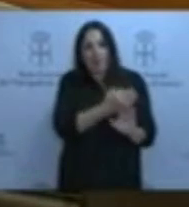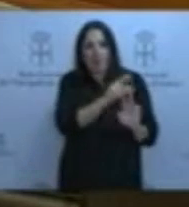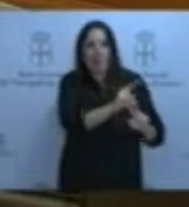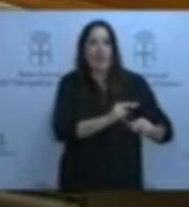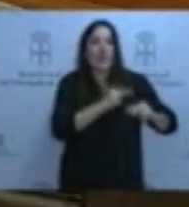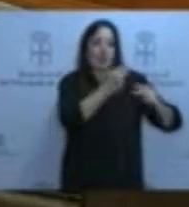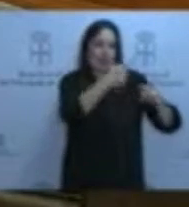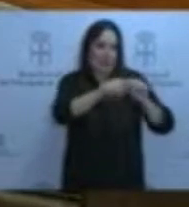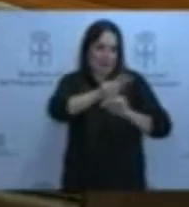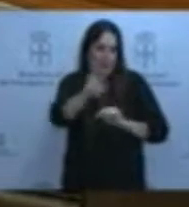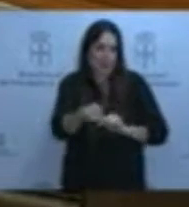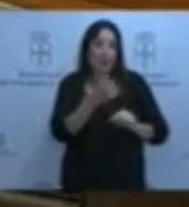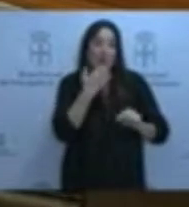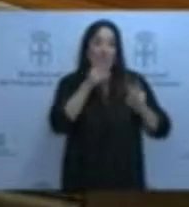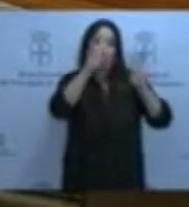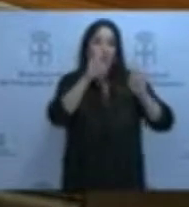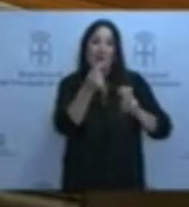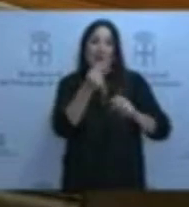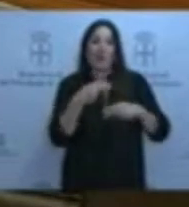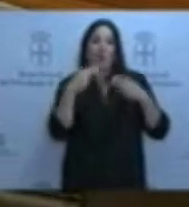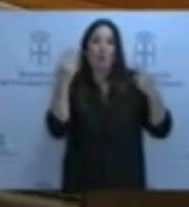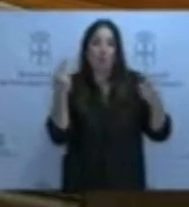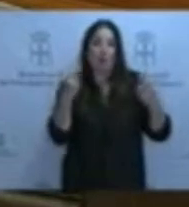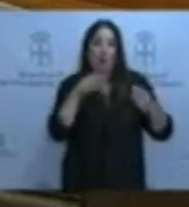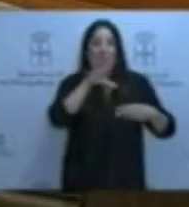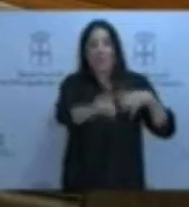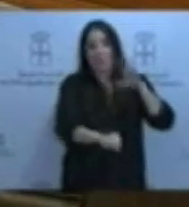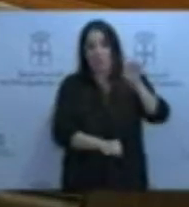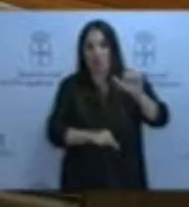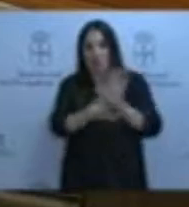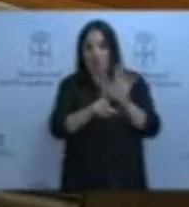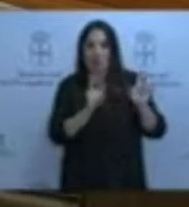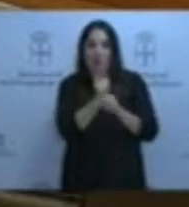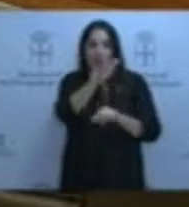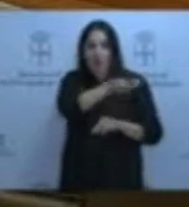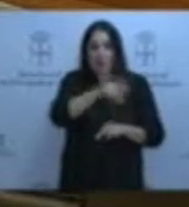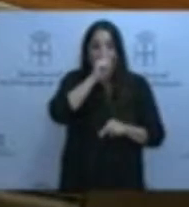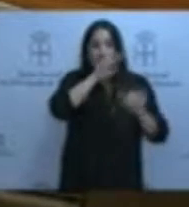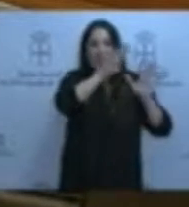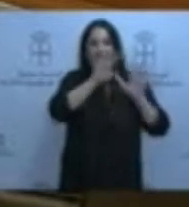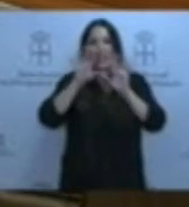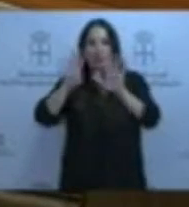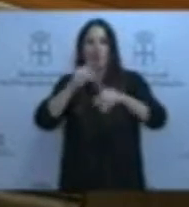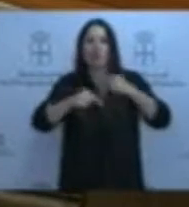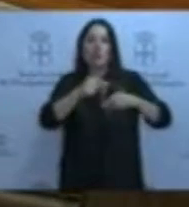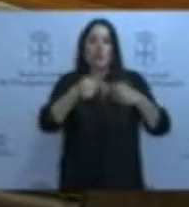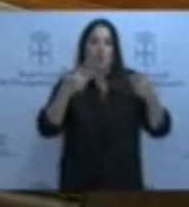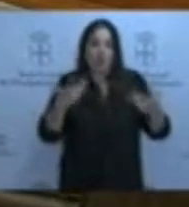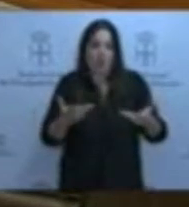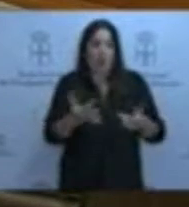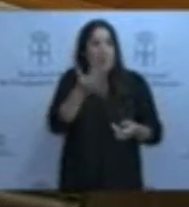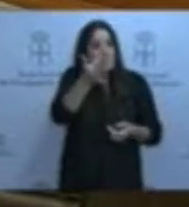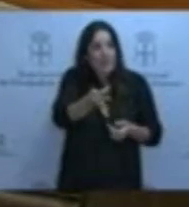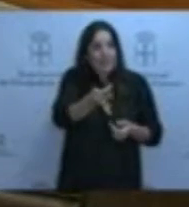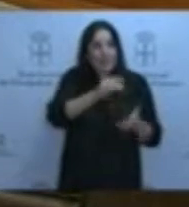consecuencias tuvo para las arcas públicas la expropiación ilegal de ese terreno en el 89? ¿Por qué se modificó